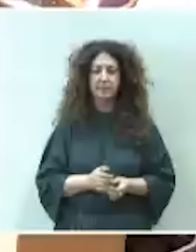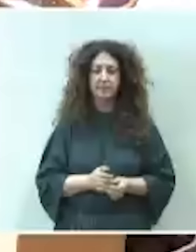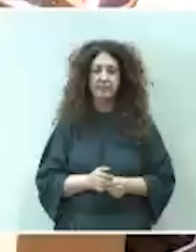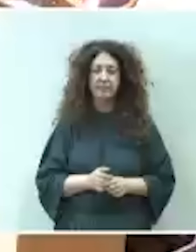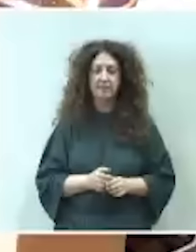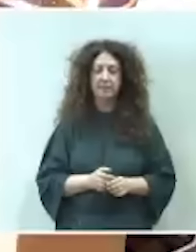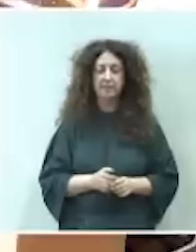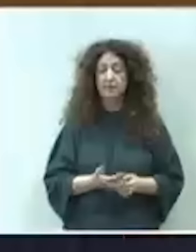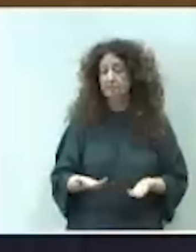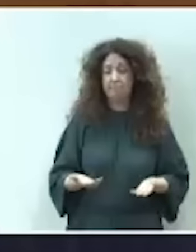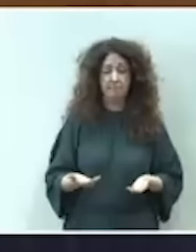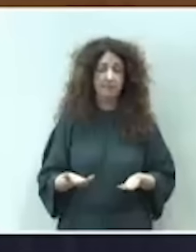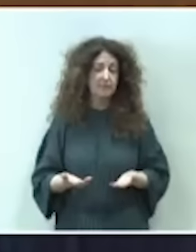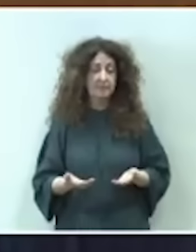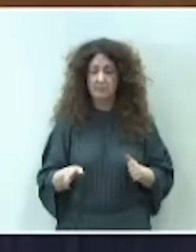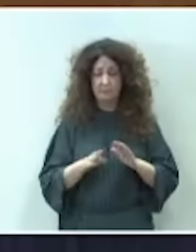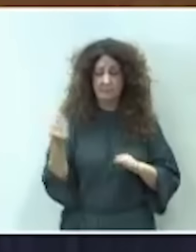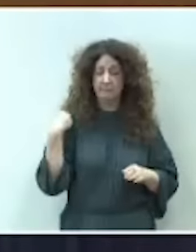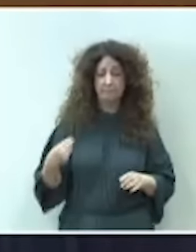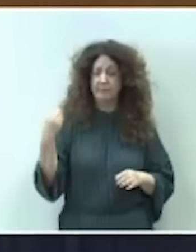Me siguen interpelando, presidente.